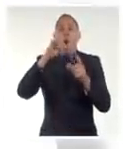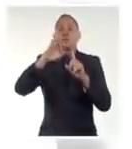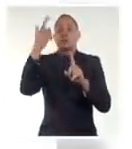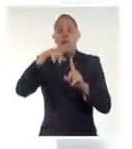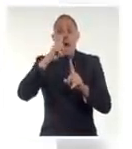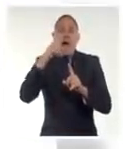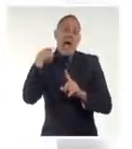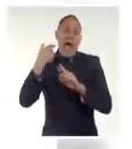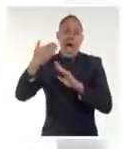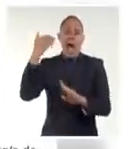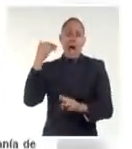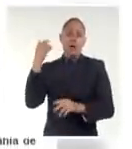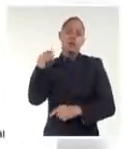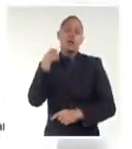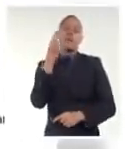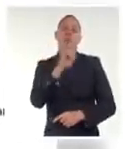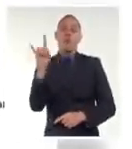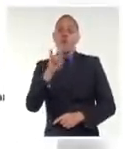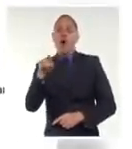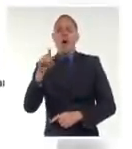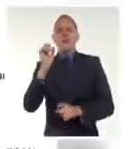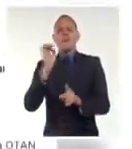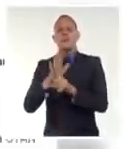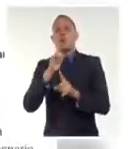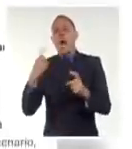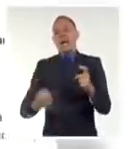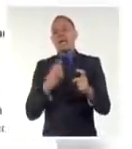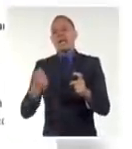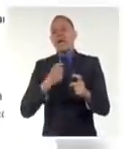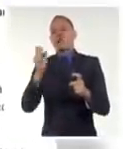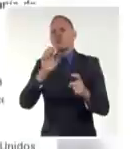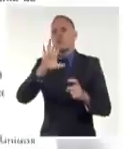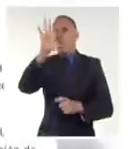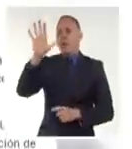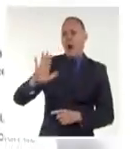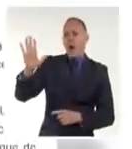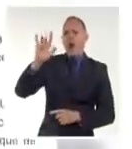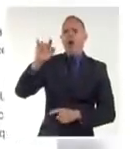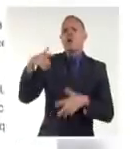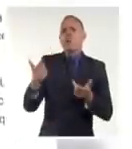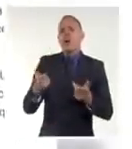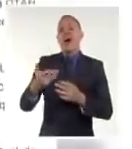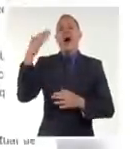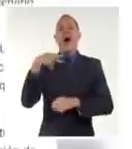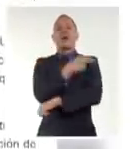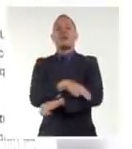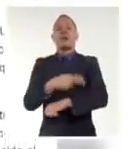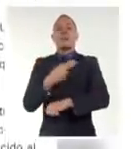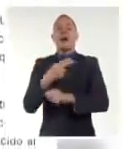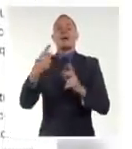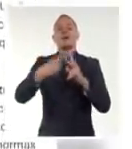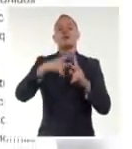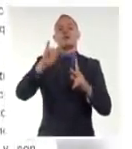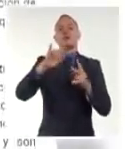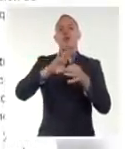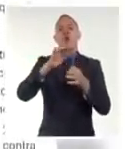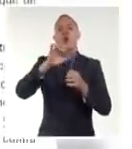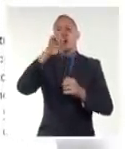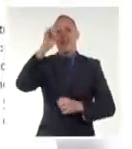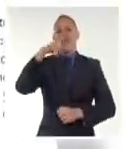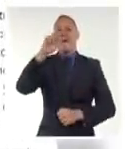1999 lanzaron una agresión de gran envergadura contra Yugoslavia, país europeo que